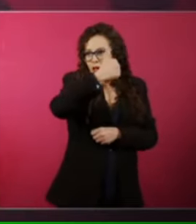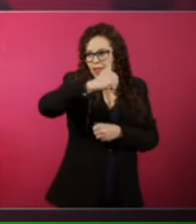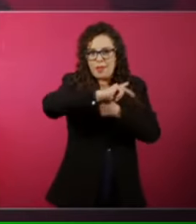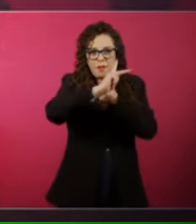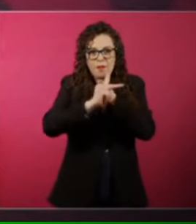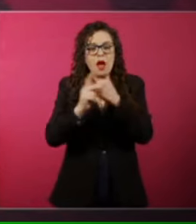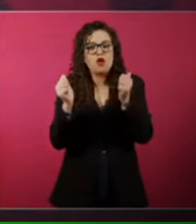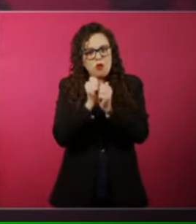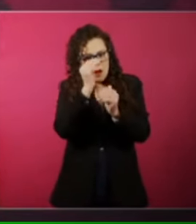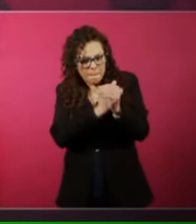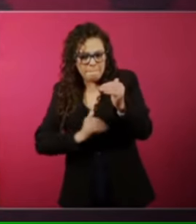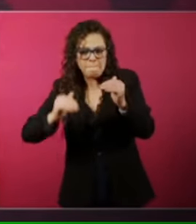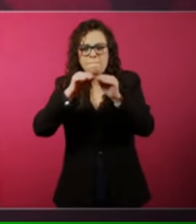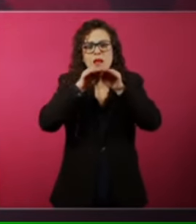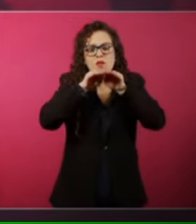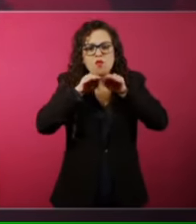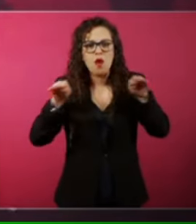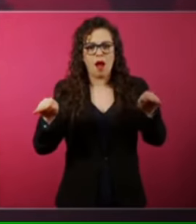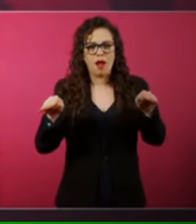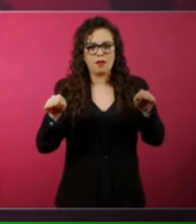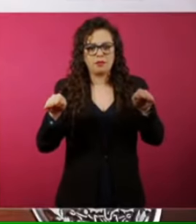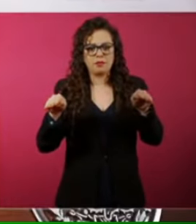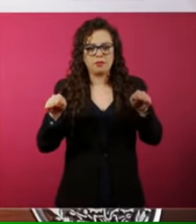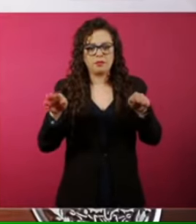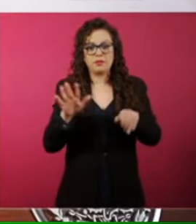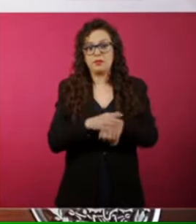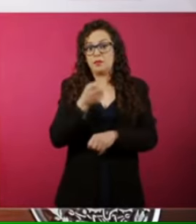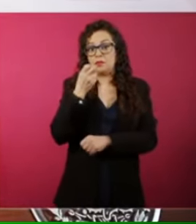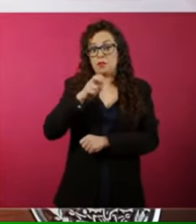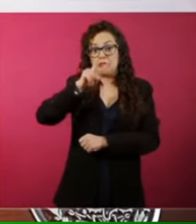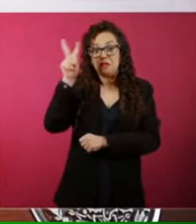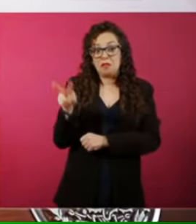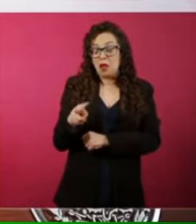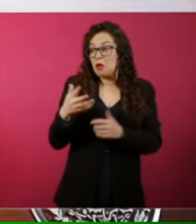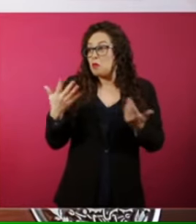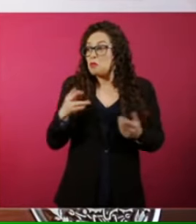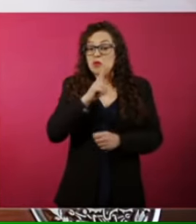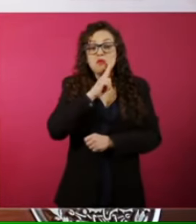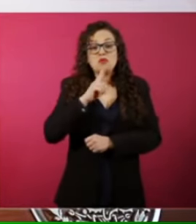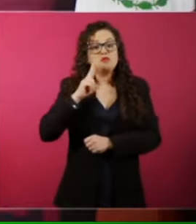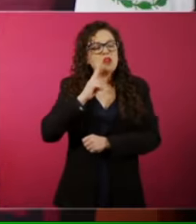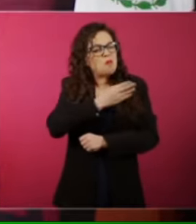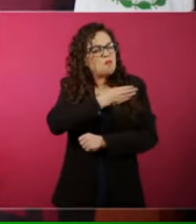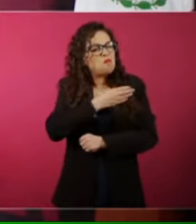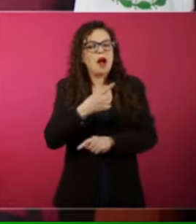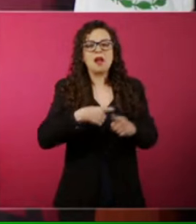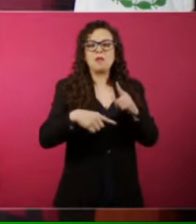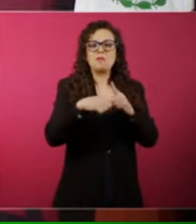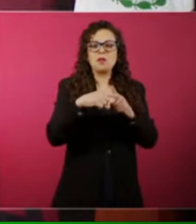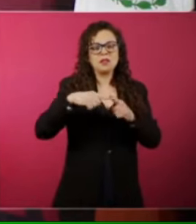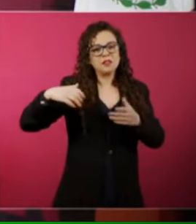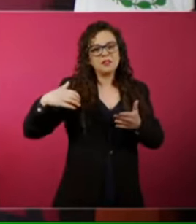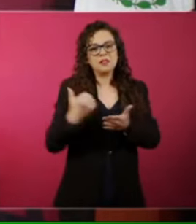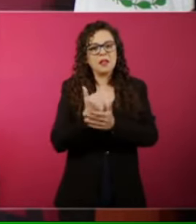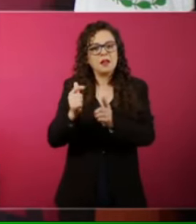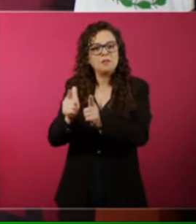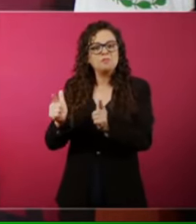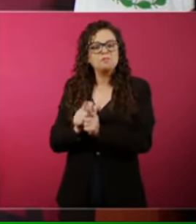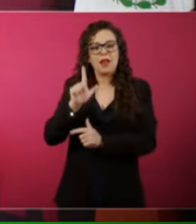lo del Reino Unido fue una muy buena noticia, que los laboristas hayan ganado mayoría,